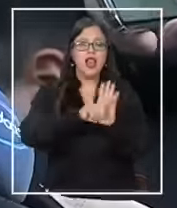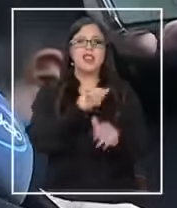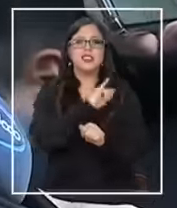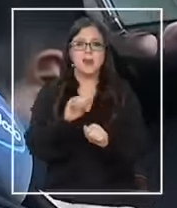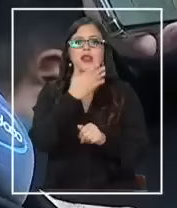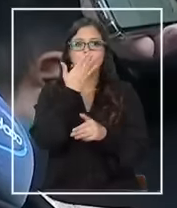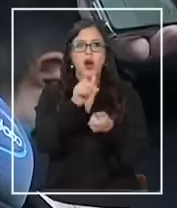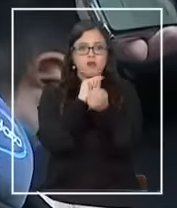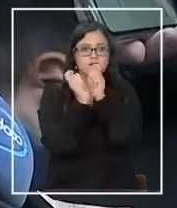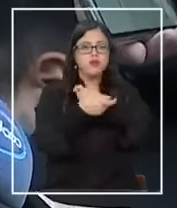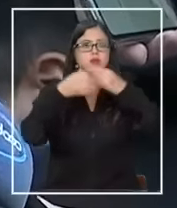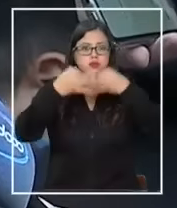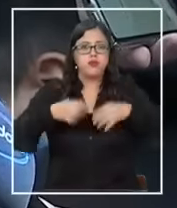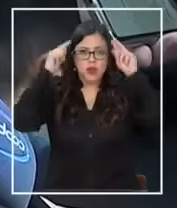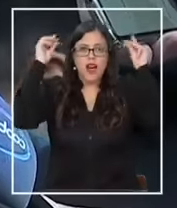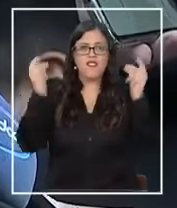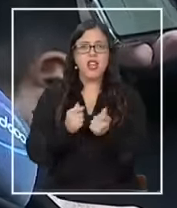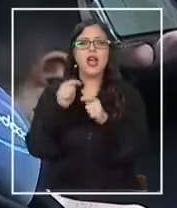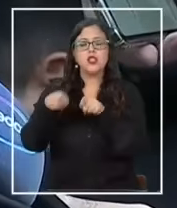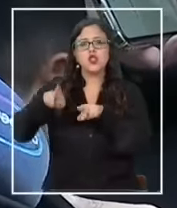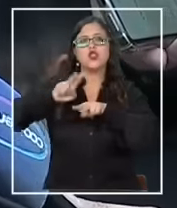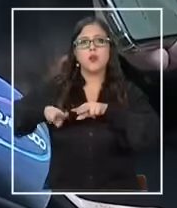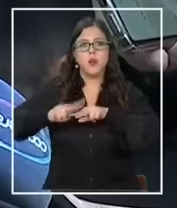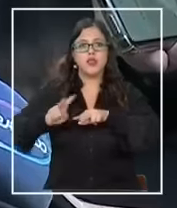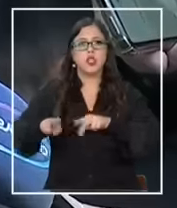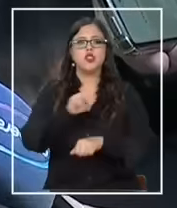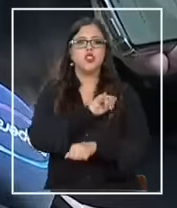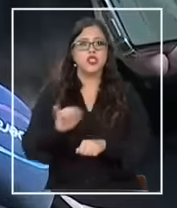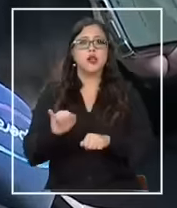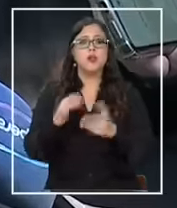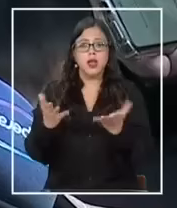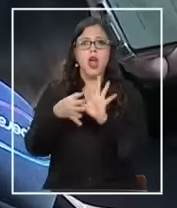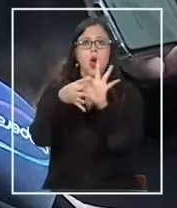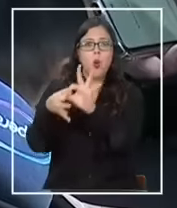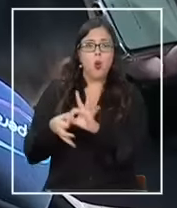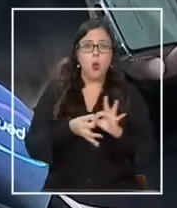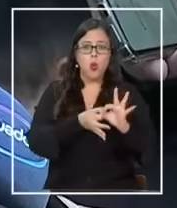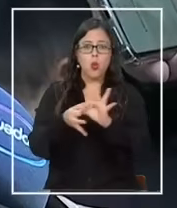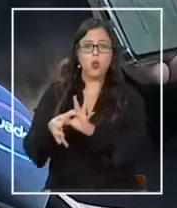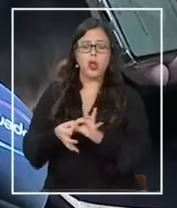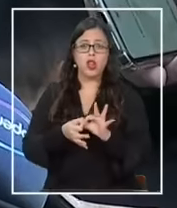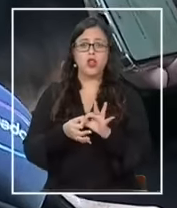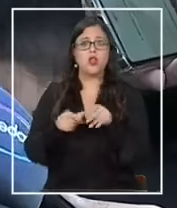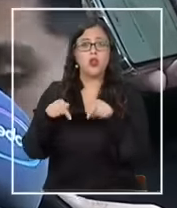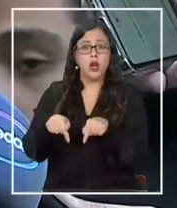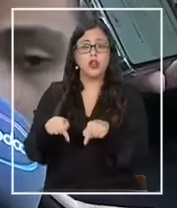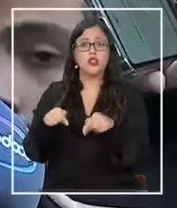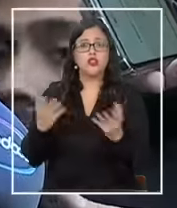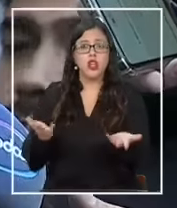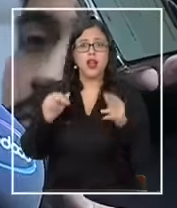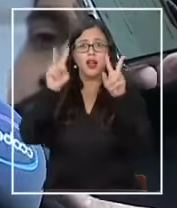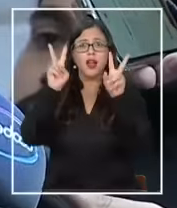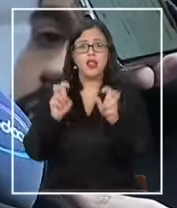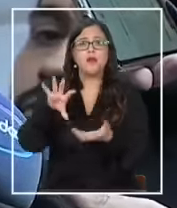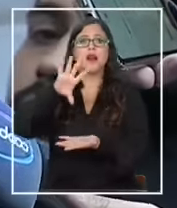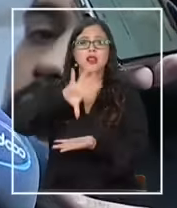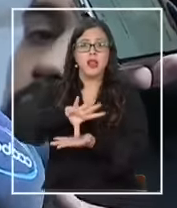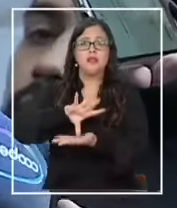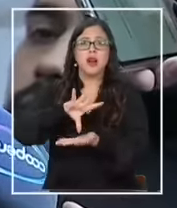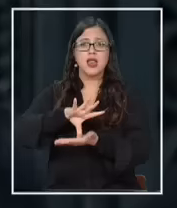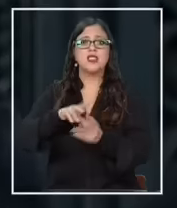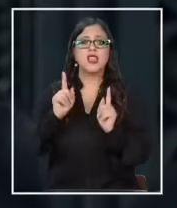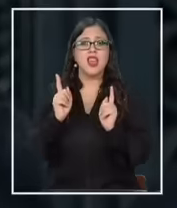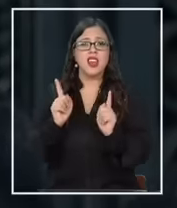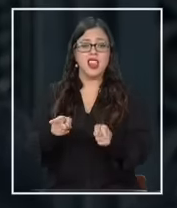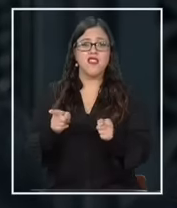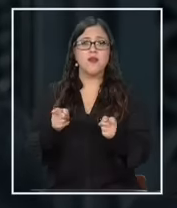mejorar sus capacidades y eso es lo que estamos haciendo y siempre actuar en forma unida porque esto tiene que ver con el tipo de país que tenemos que